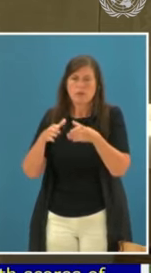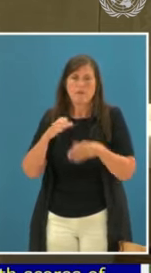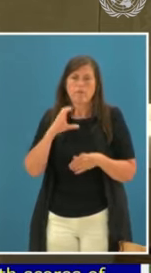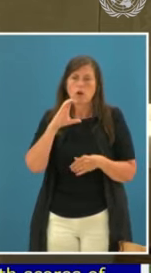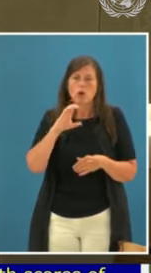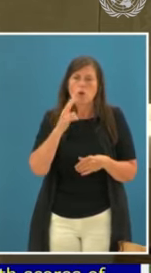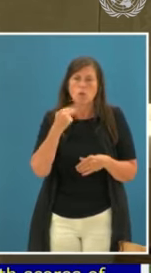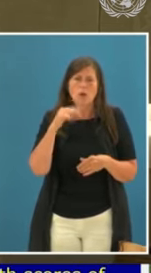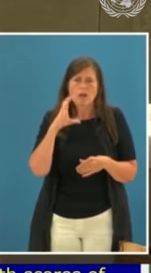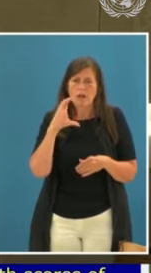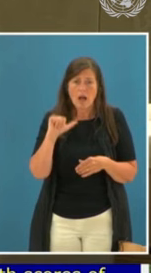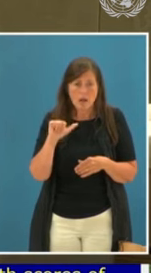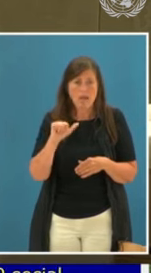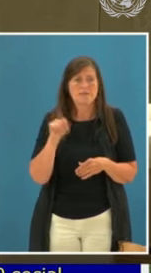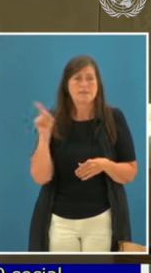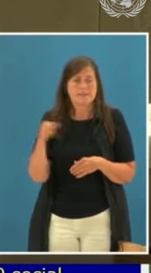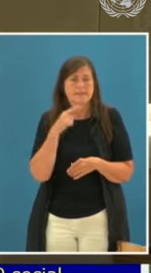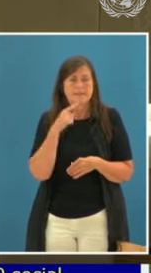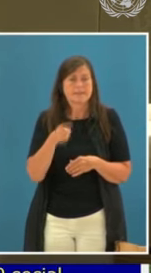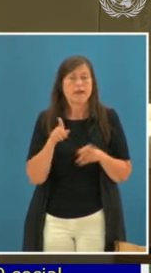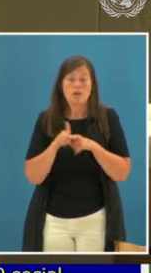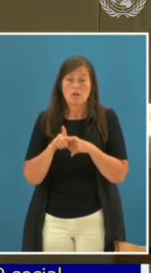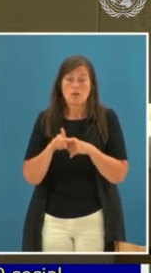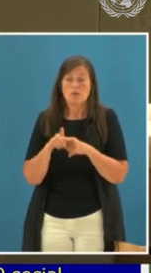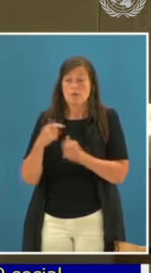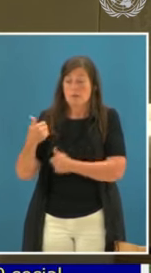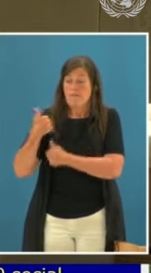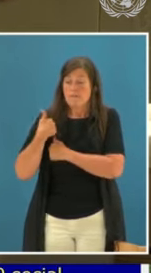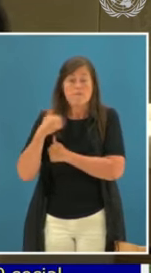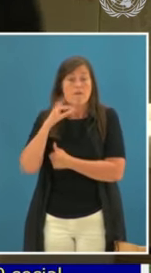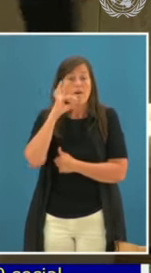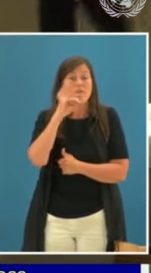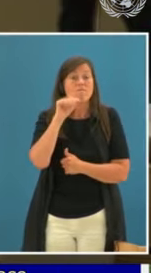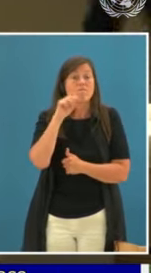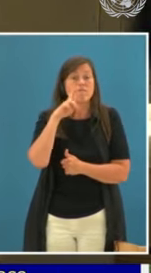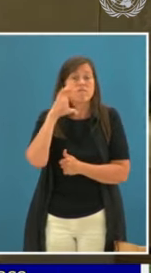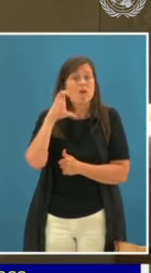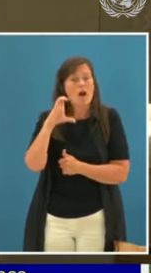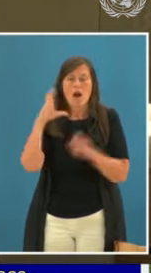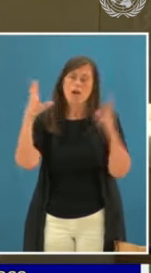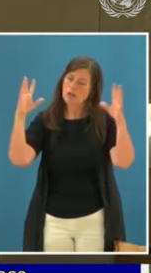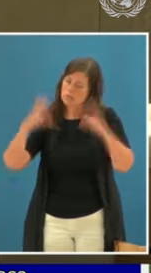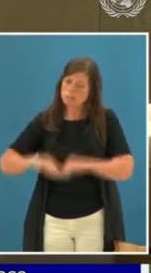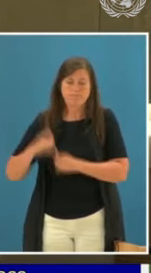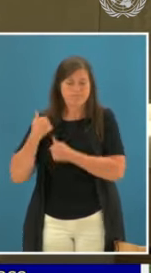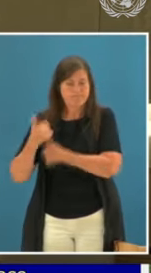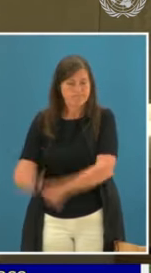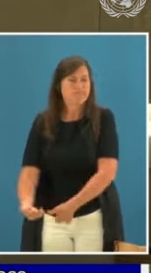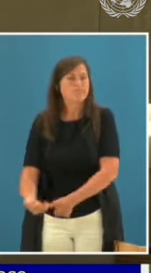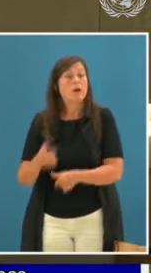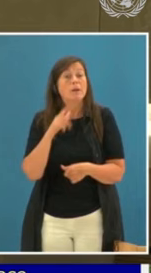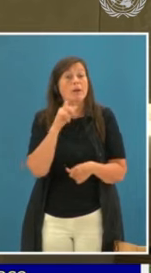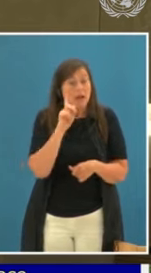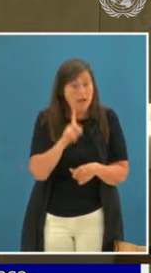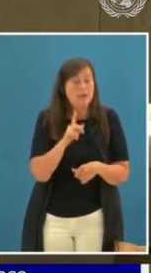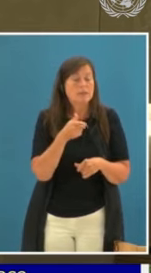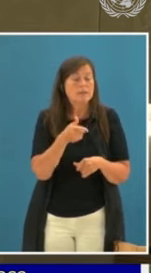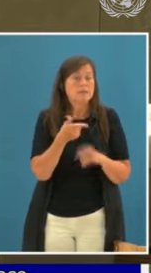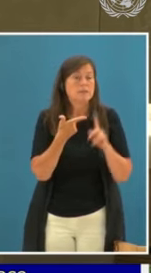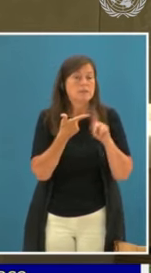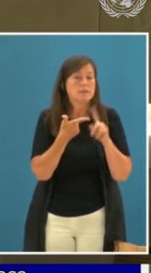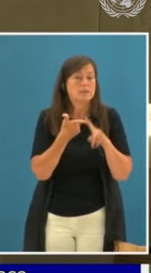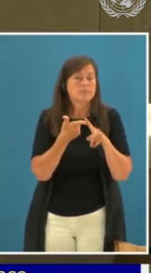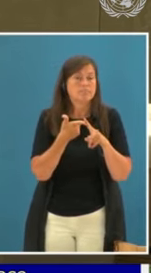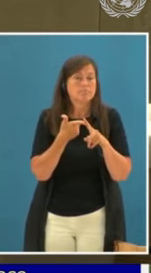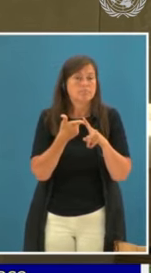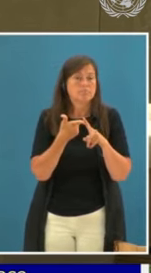colaborador paramilitar, Álvaro Uribe Vélez, públicamente insinuó una justificación para masacrar a los pueblos indígenas del Departamento